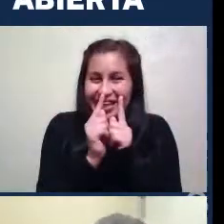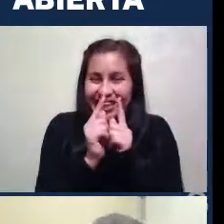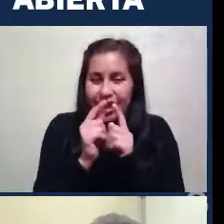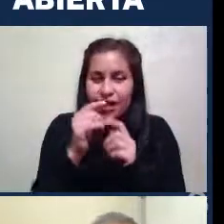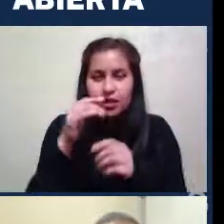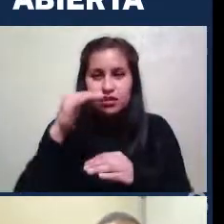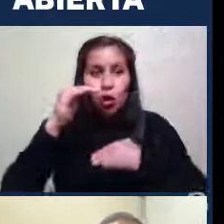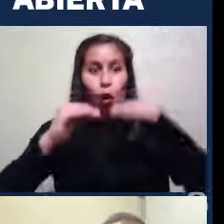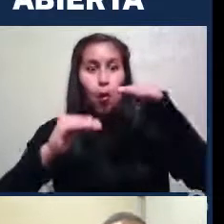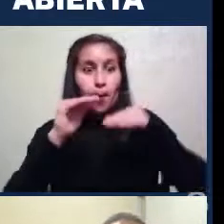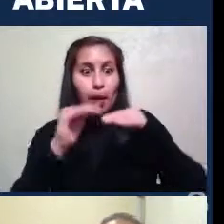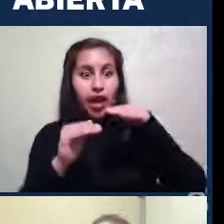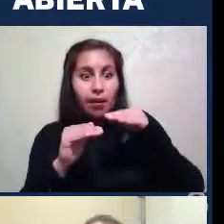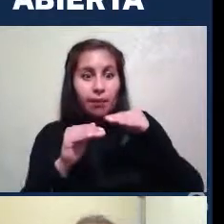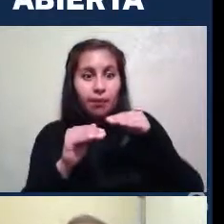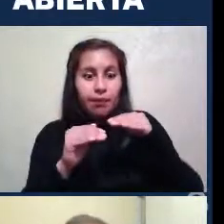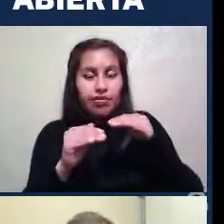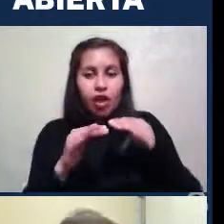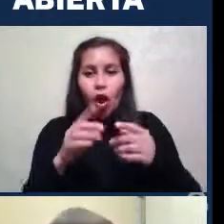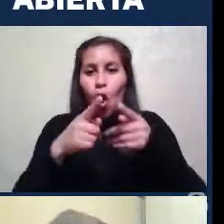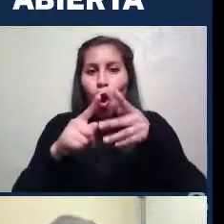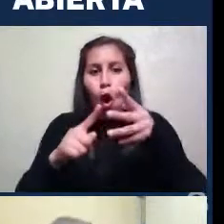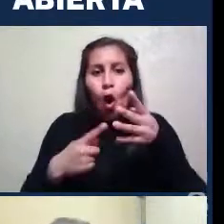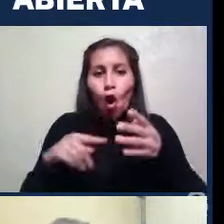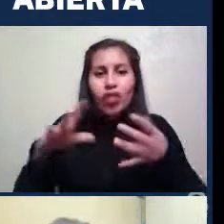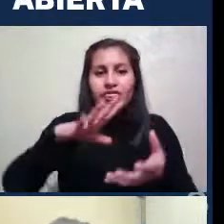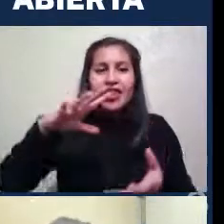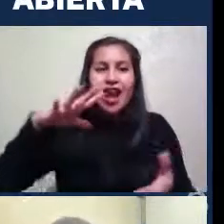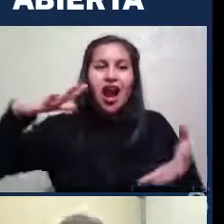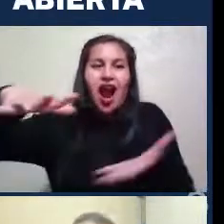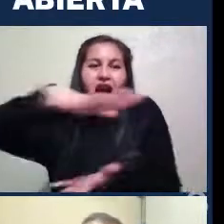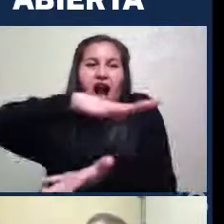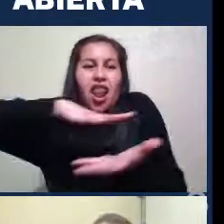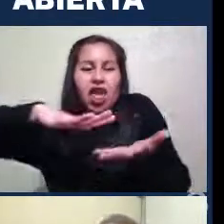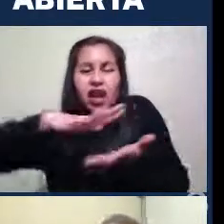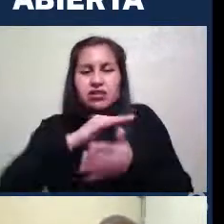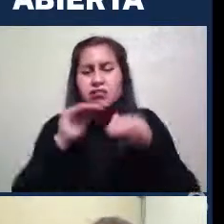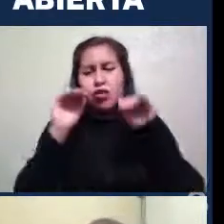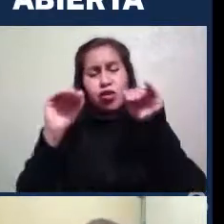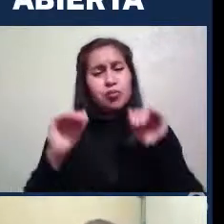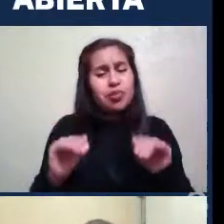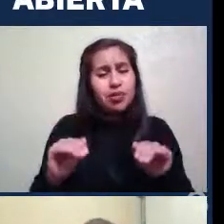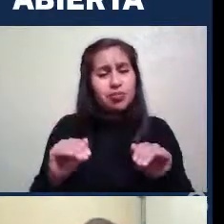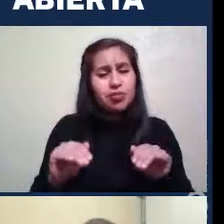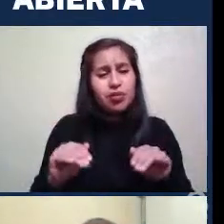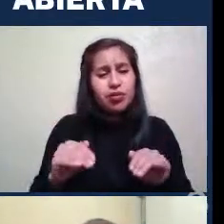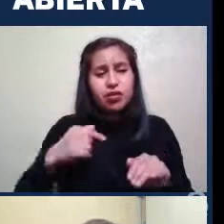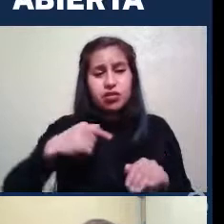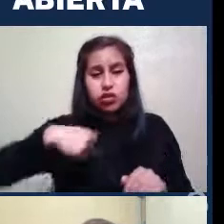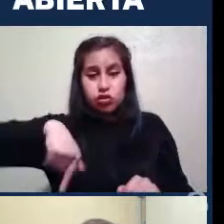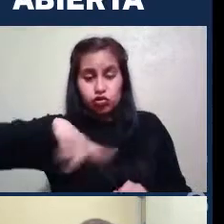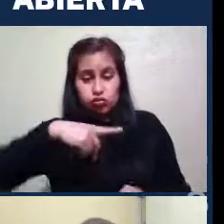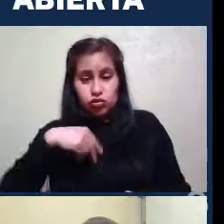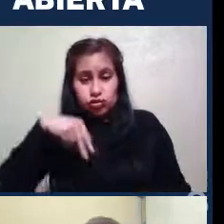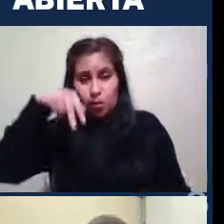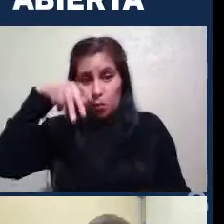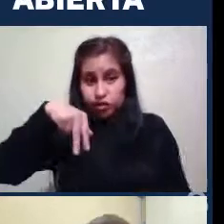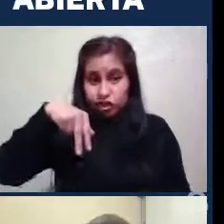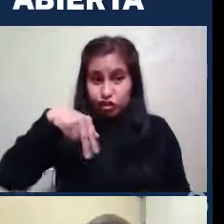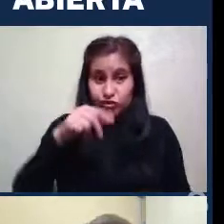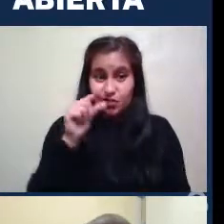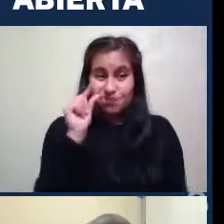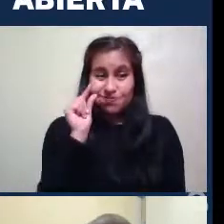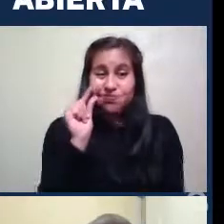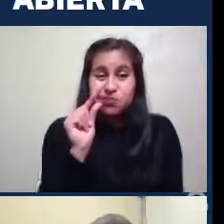con Otras galaxias Pero lo mismo Nos da poder Porque desde Nuestra posición Desde nuestra pequeñez